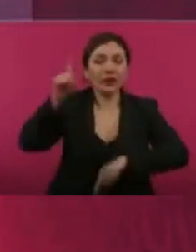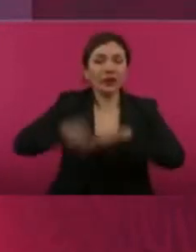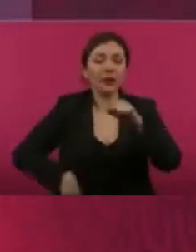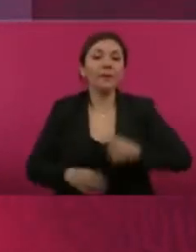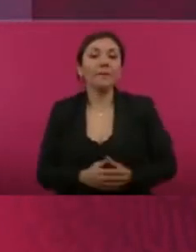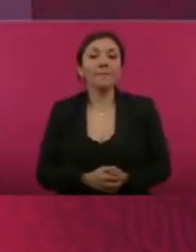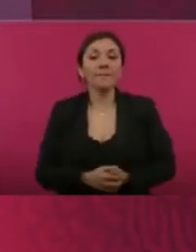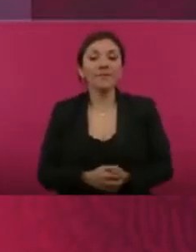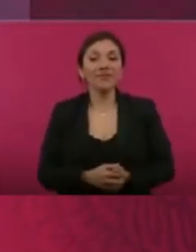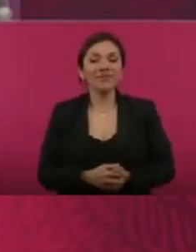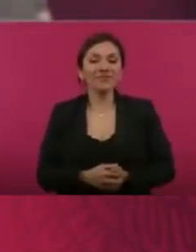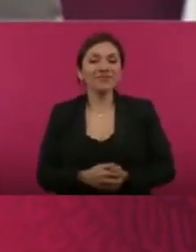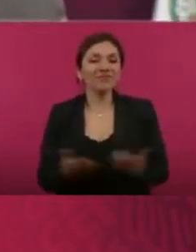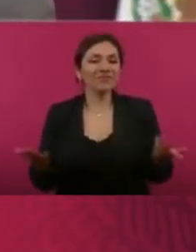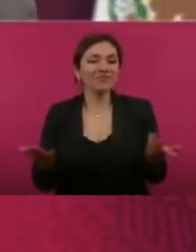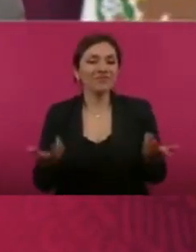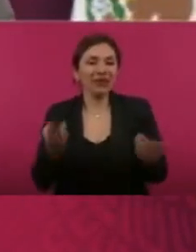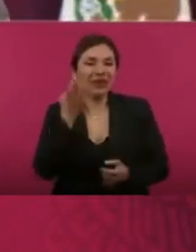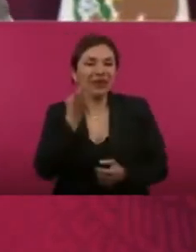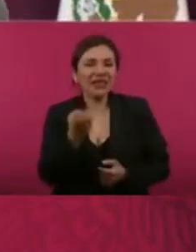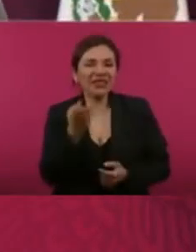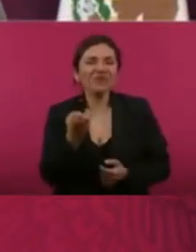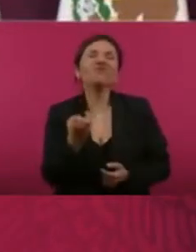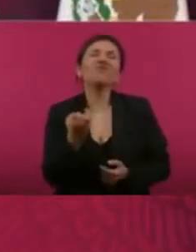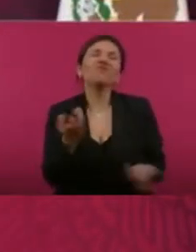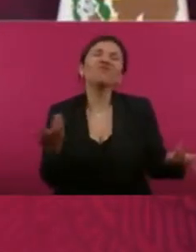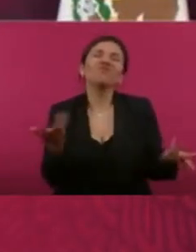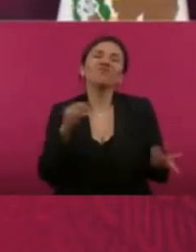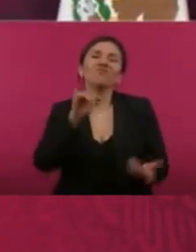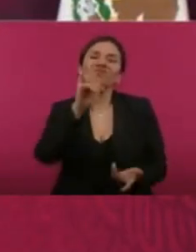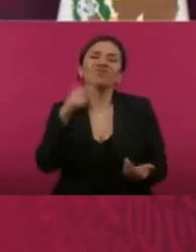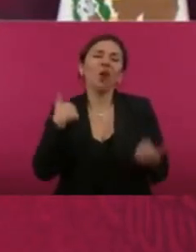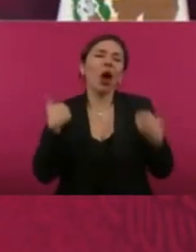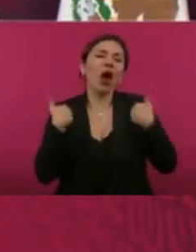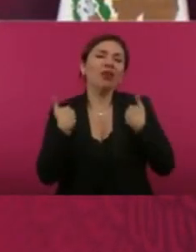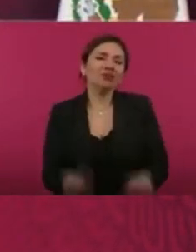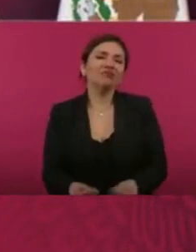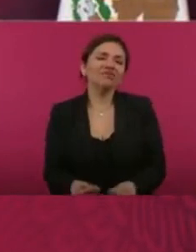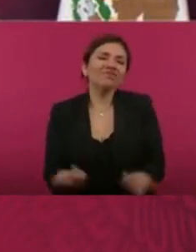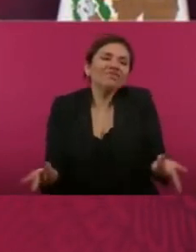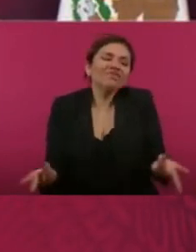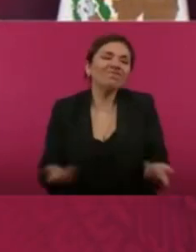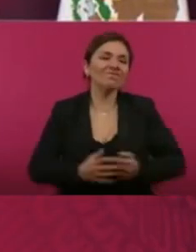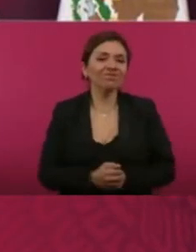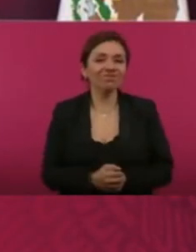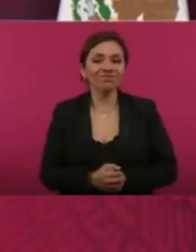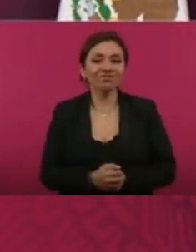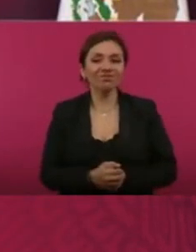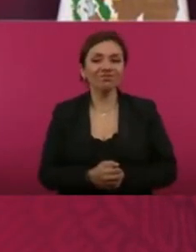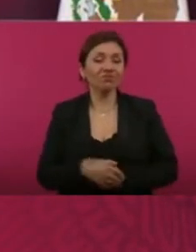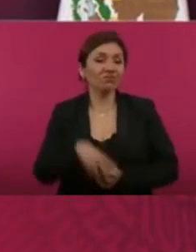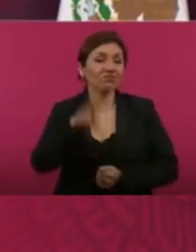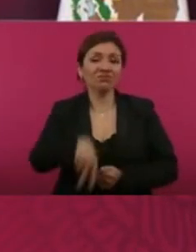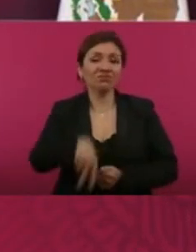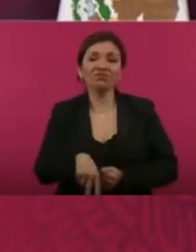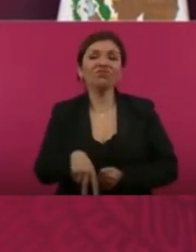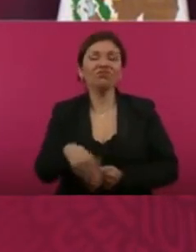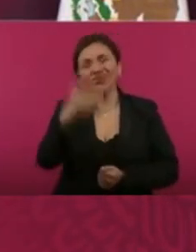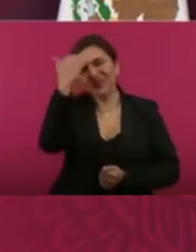Es entendible que muchos